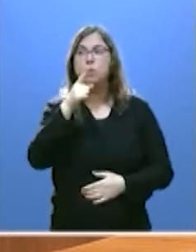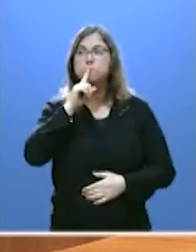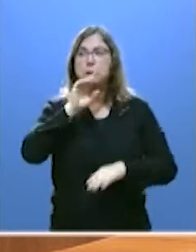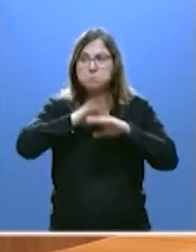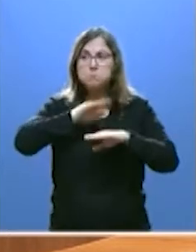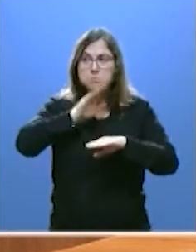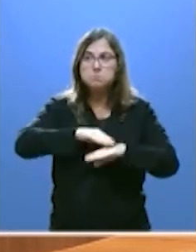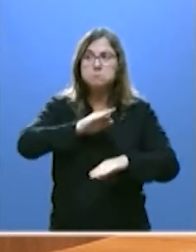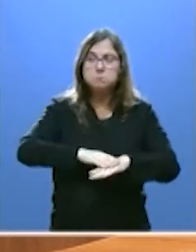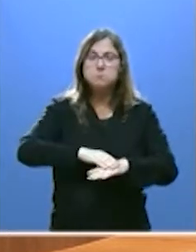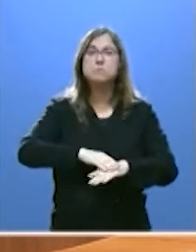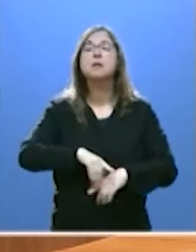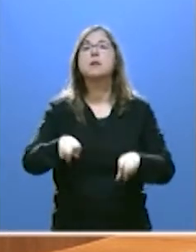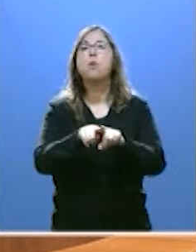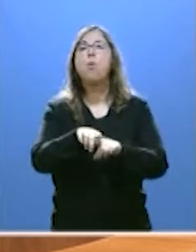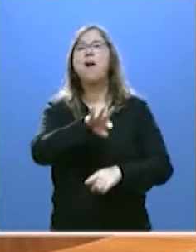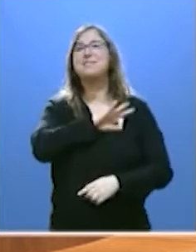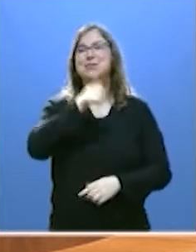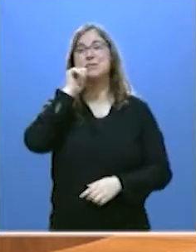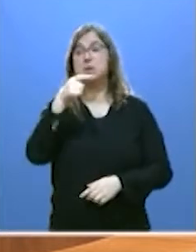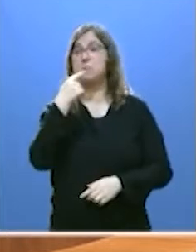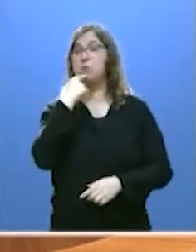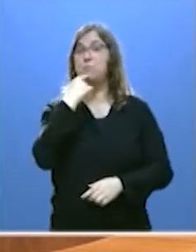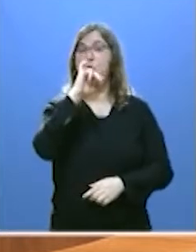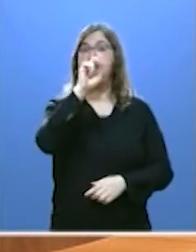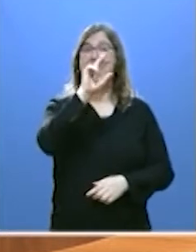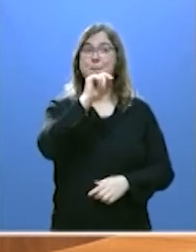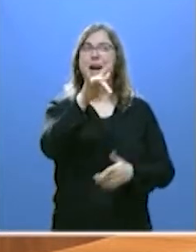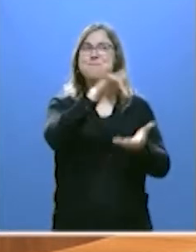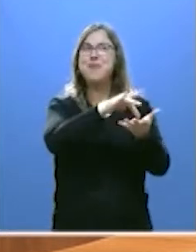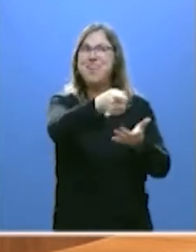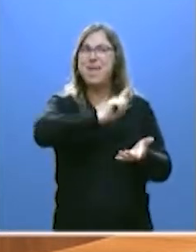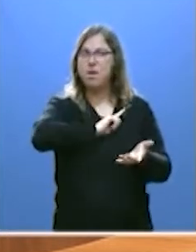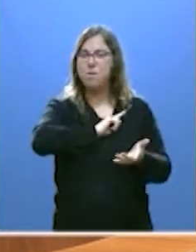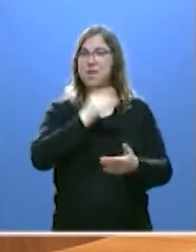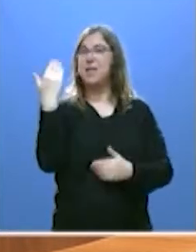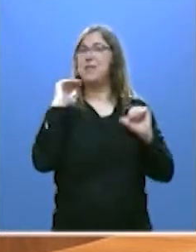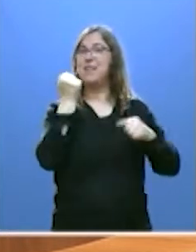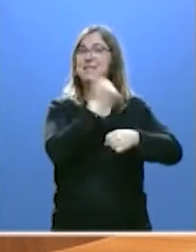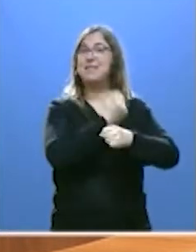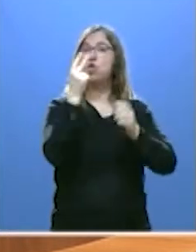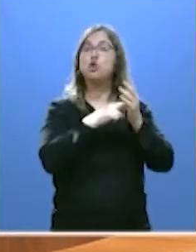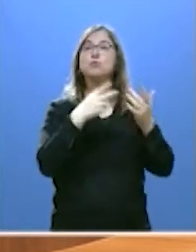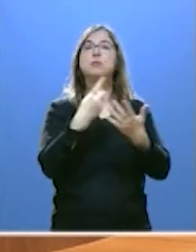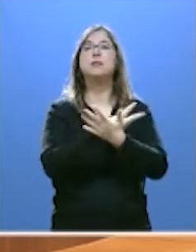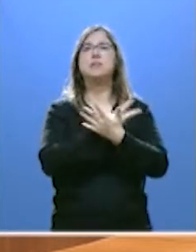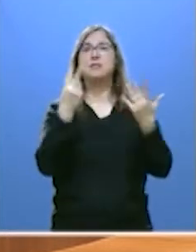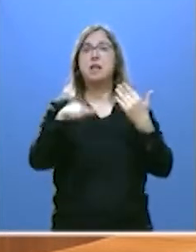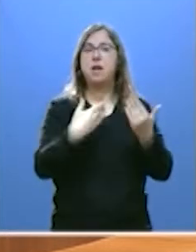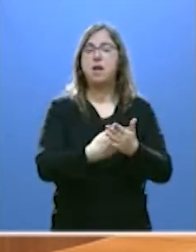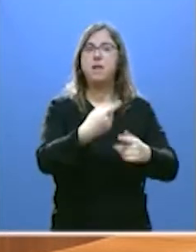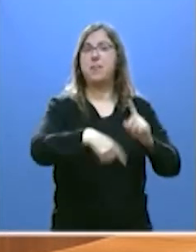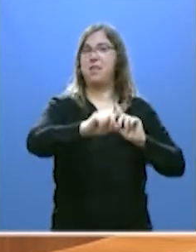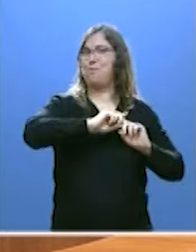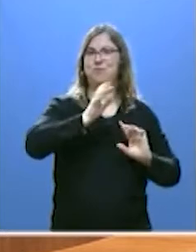al señor Sánchez. La negativa a devolver el IVA que nos deben desde diciembre del 2017. La